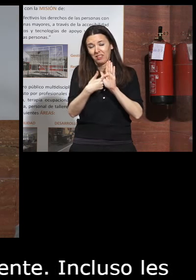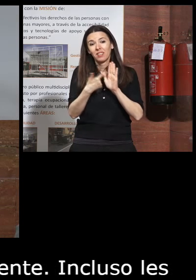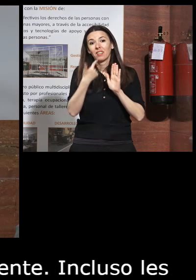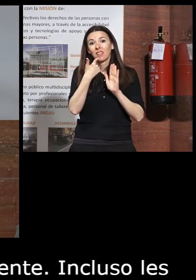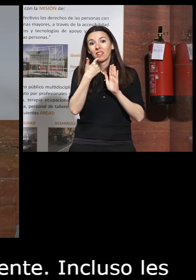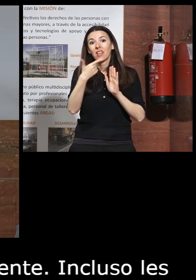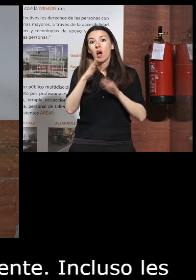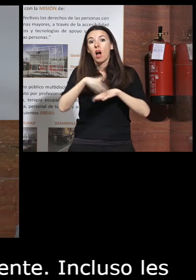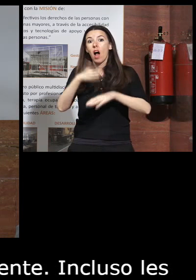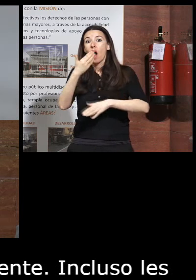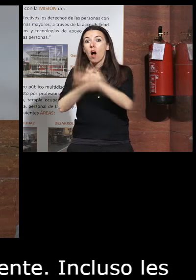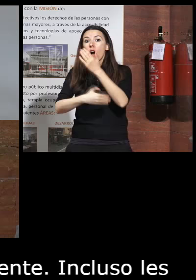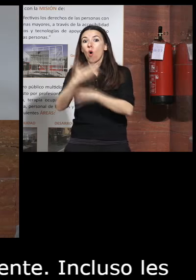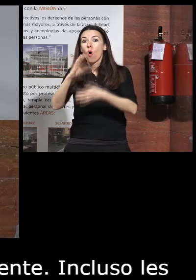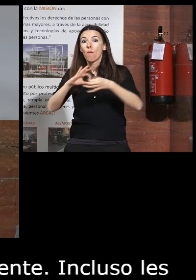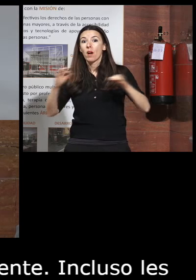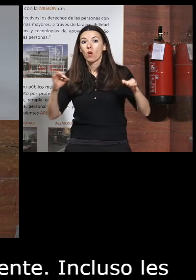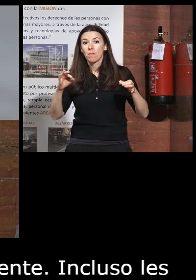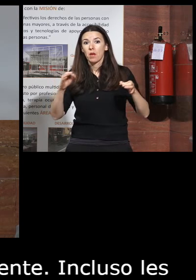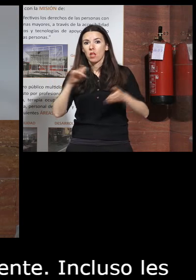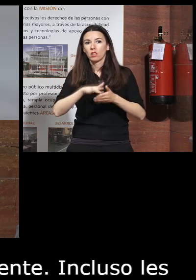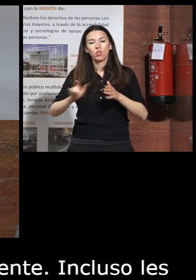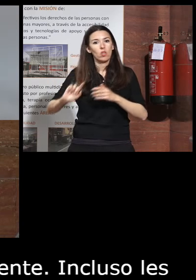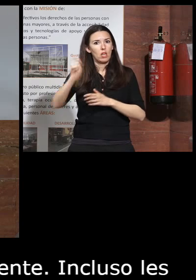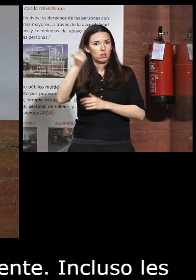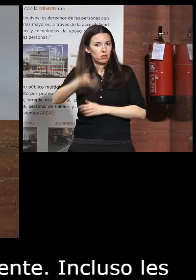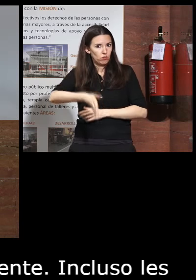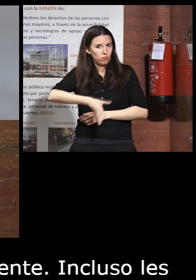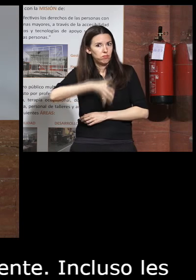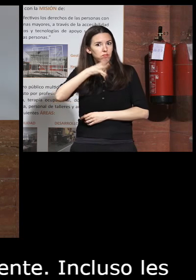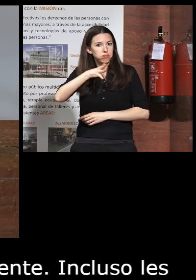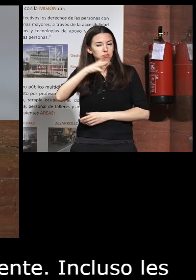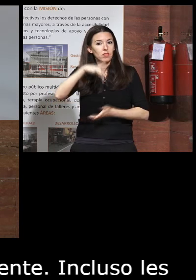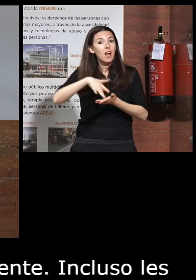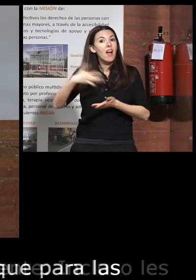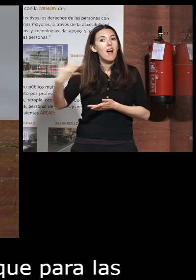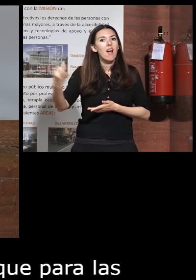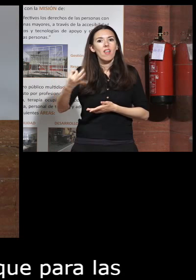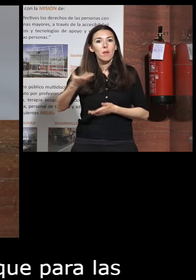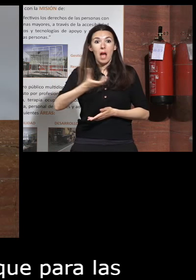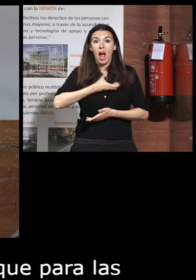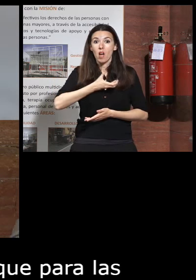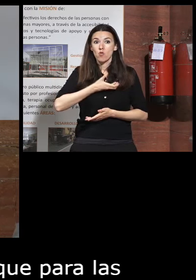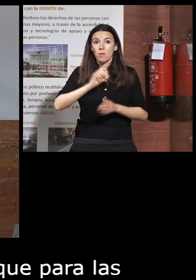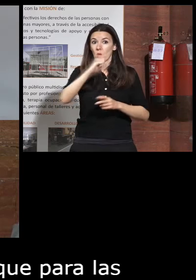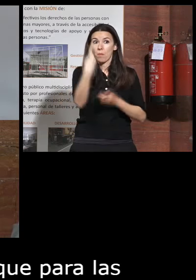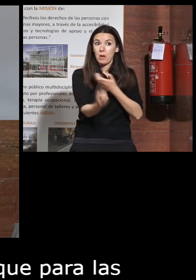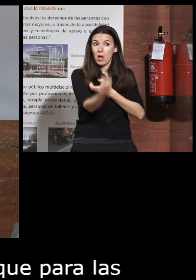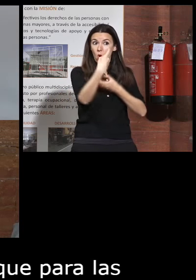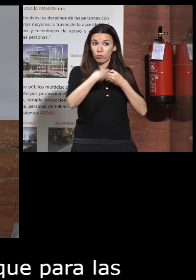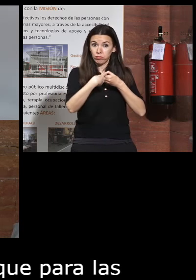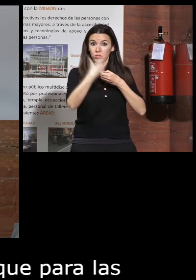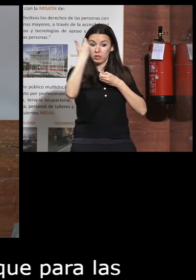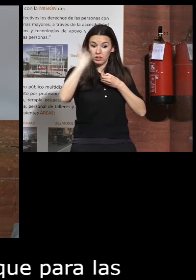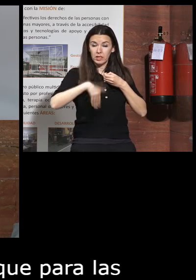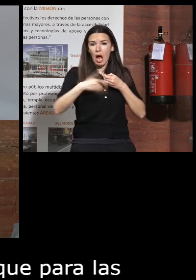paraolimpiadas y eso fue un éxito tremendo tenían estos ayuntamientos primeros que se adhirieron que en